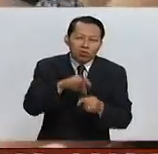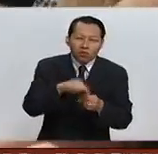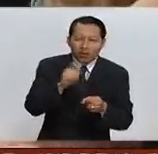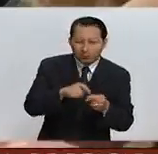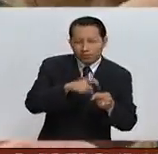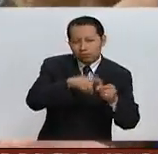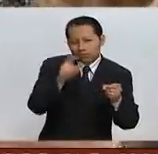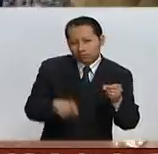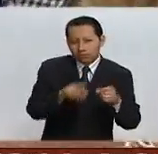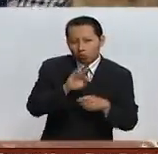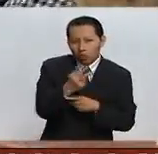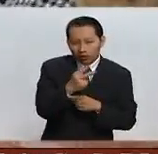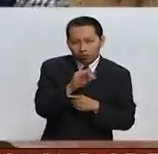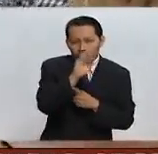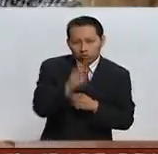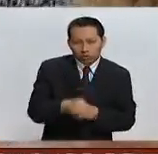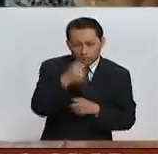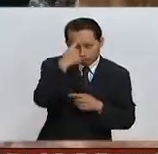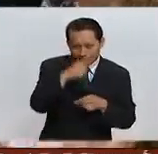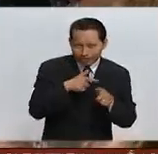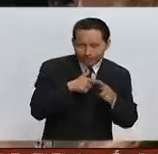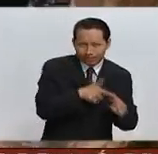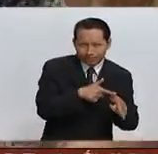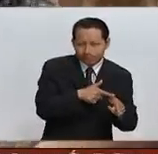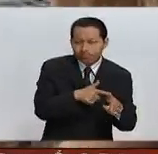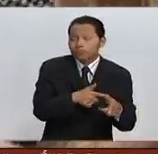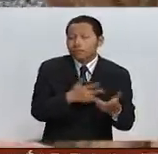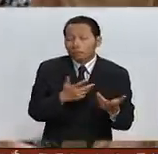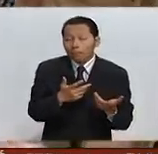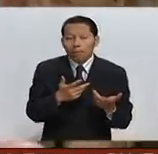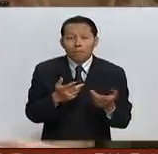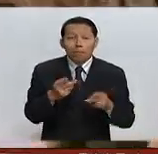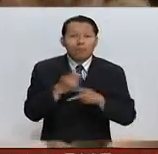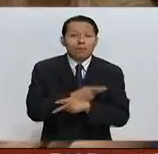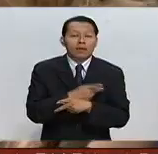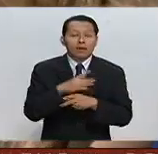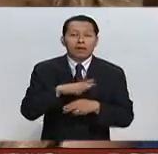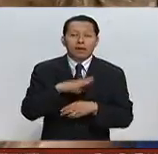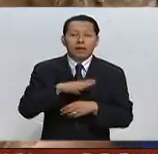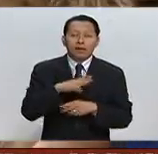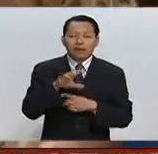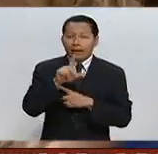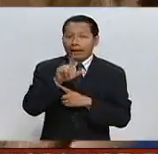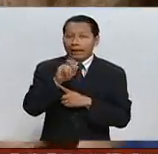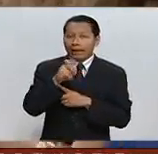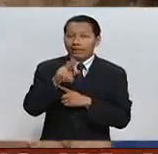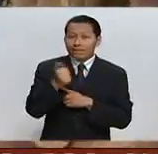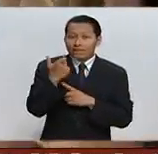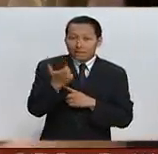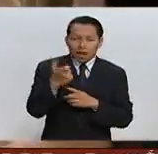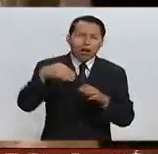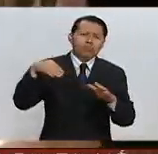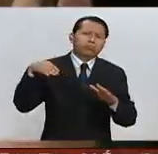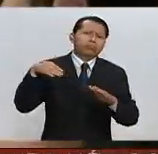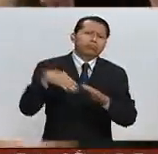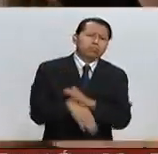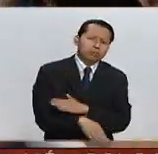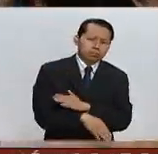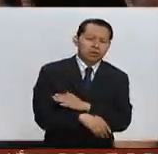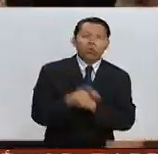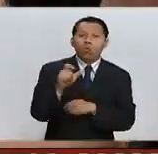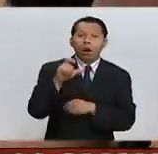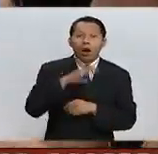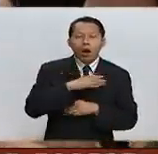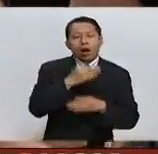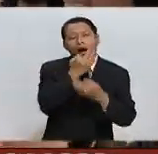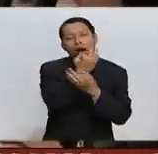el 48% en favor de permanecer, cobraron su primera víctima en la Libra, que se desplomó, en cuanto se dio a conocer